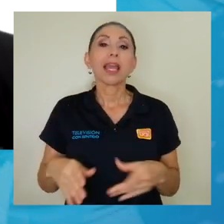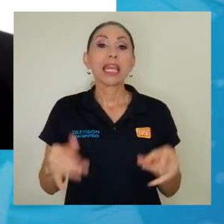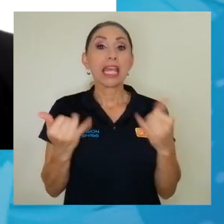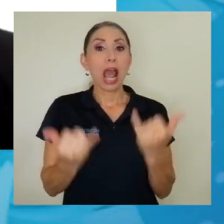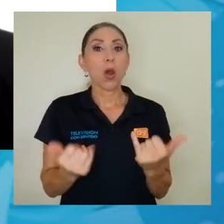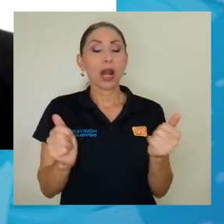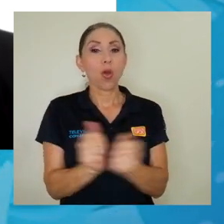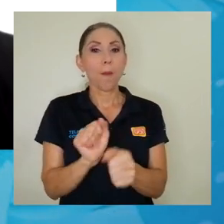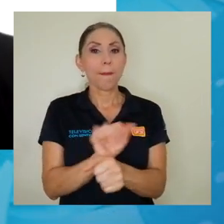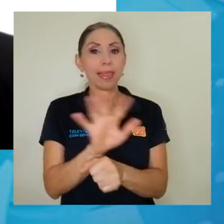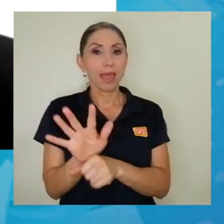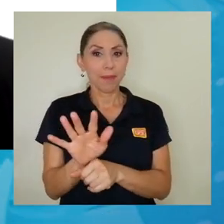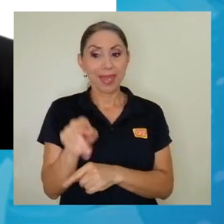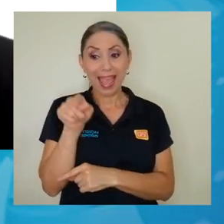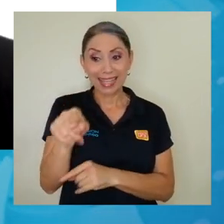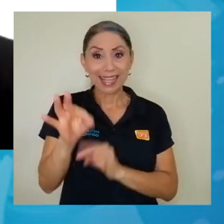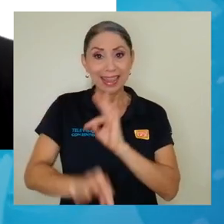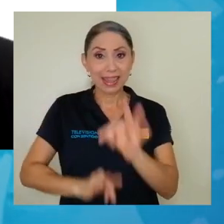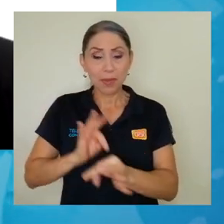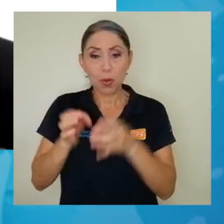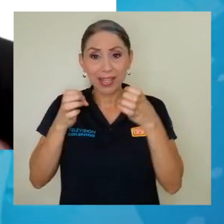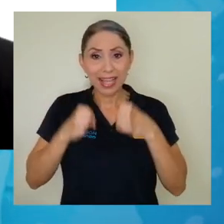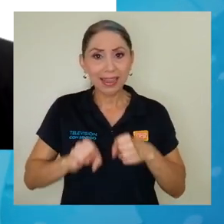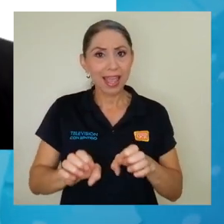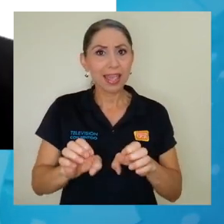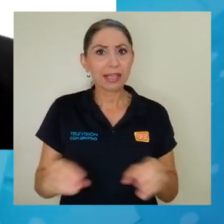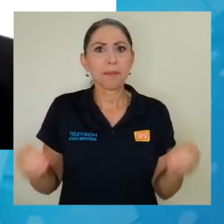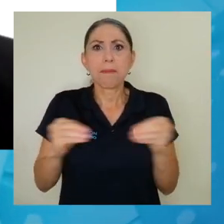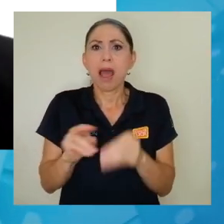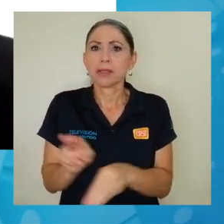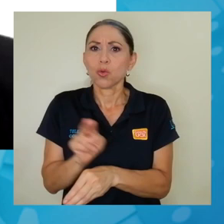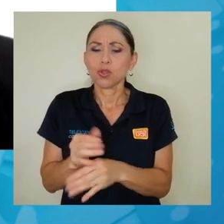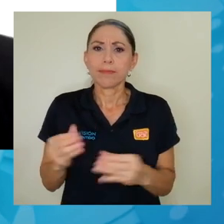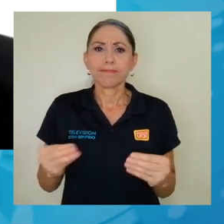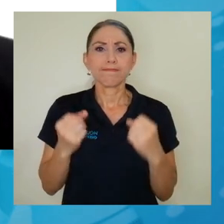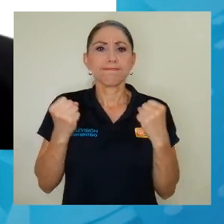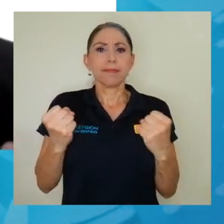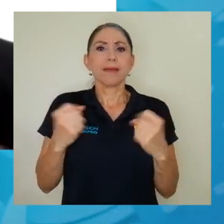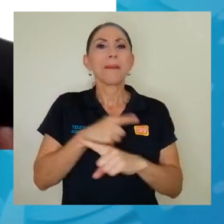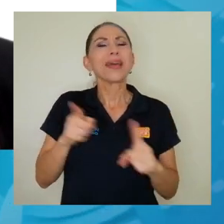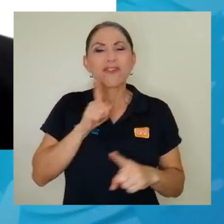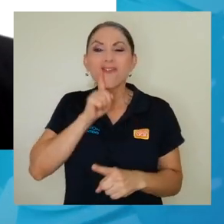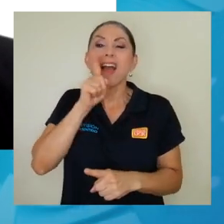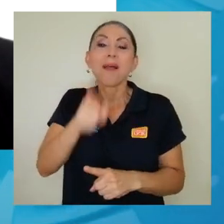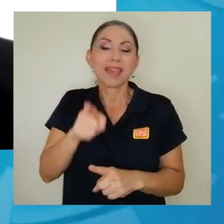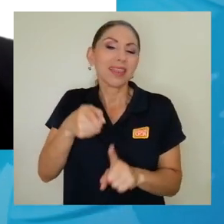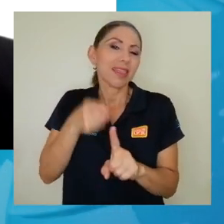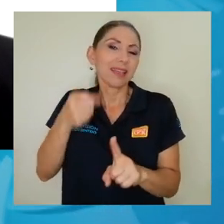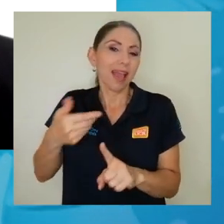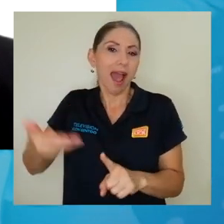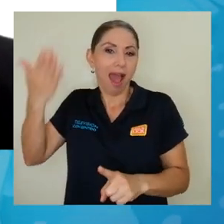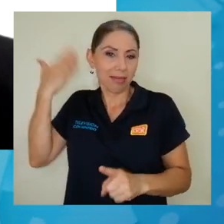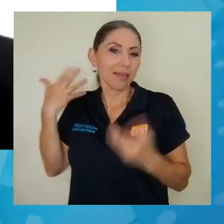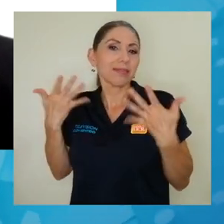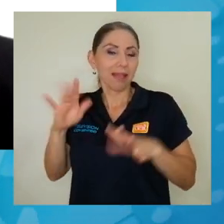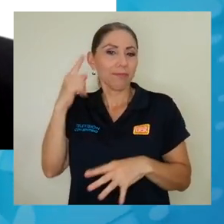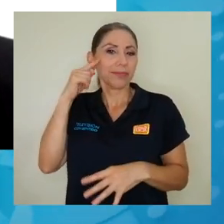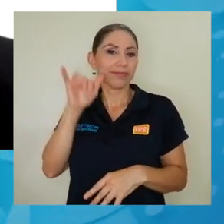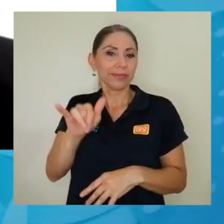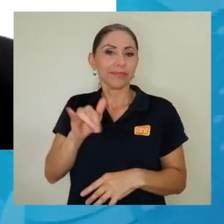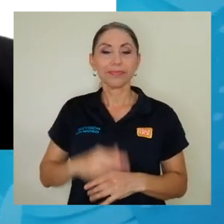el marco de la pandemia este tipo de estrategias se potenciaron, ¿verdad? Pero ya venían pensándose en el CEA desde antes.